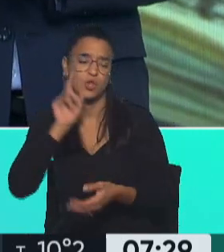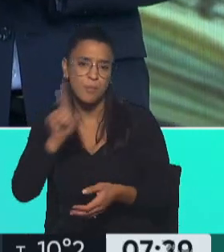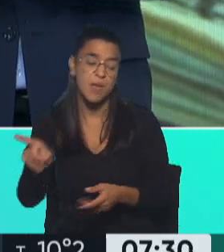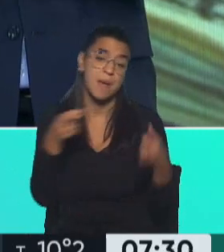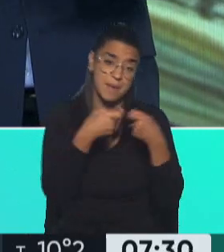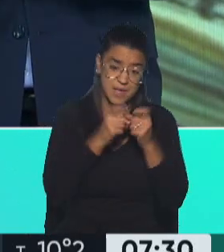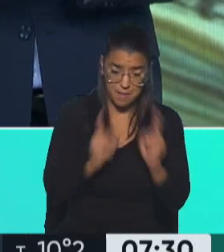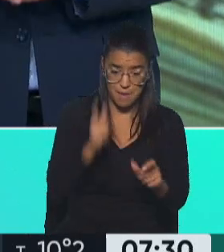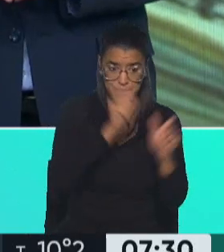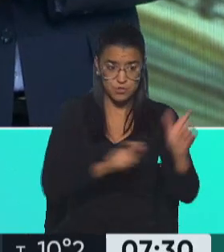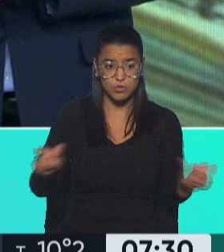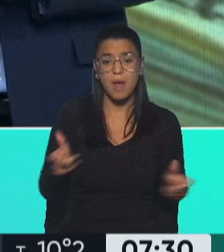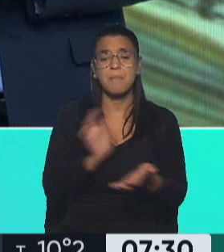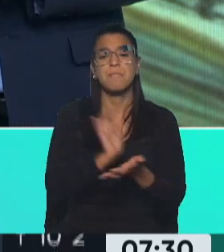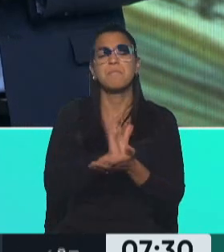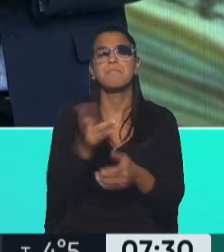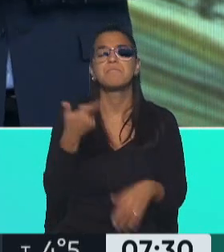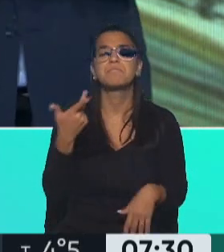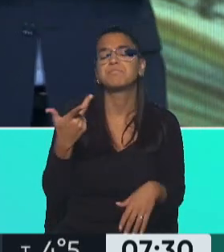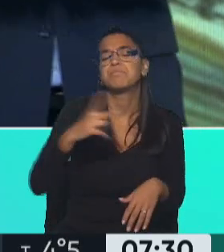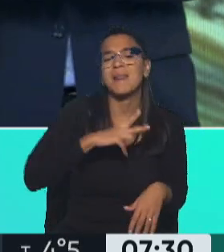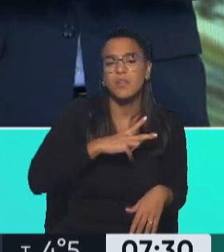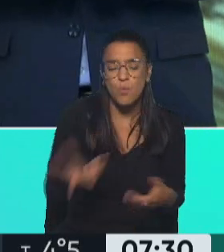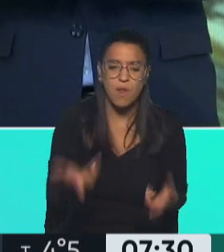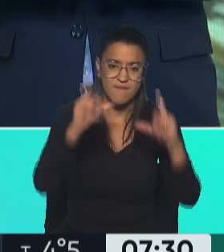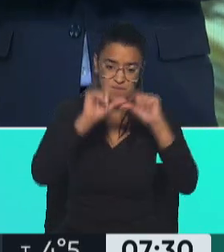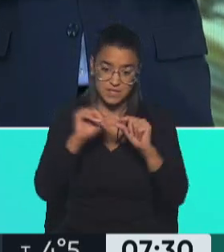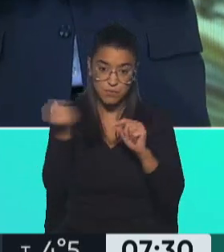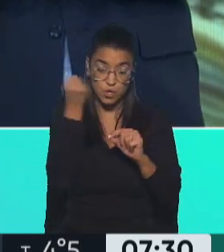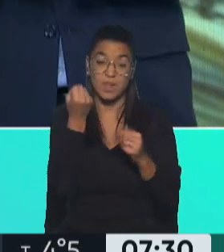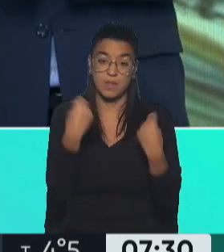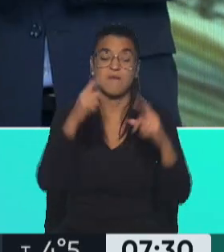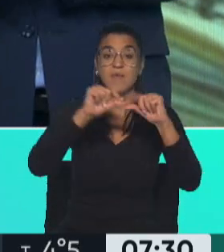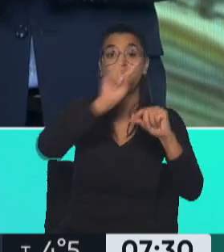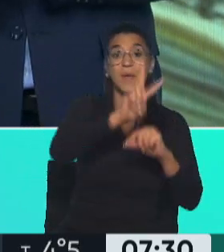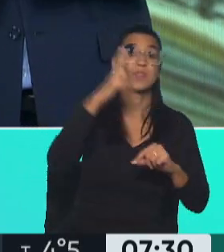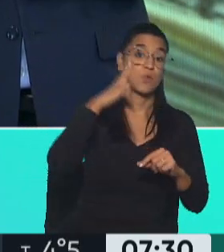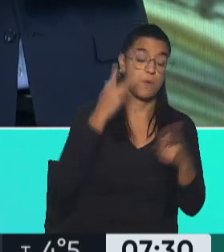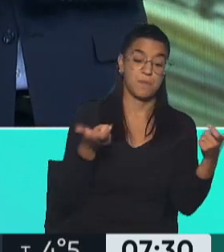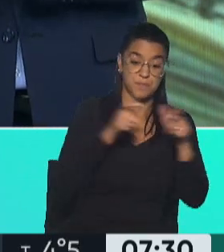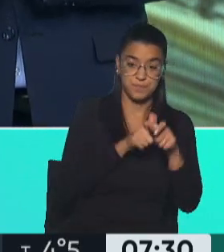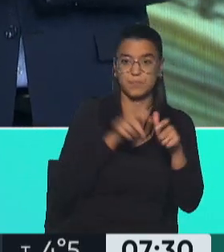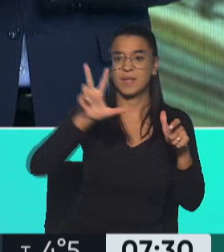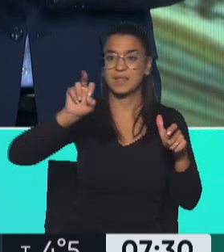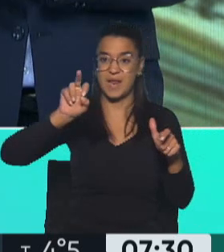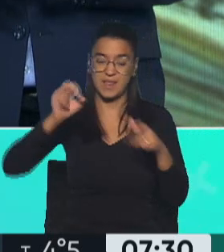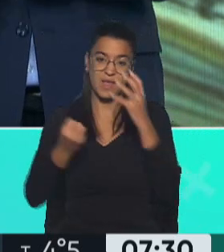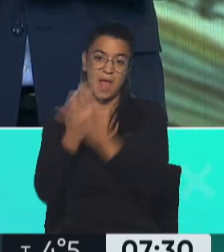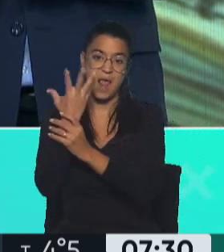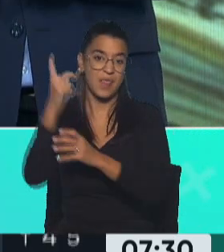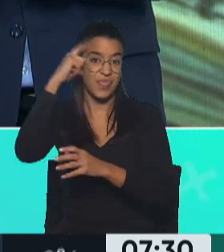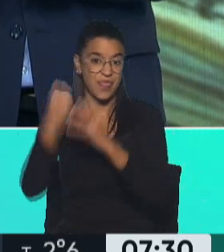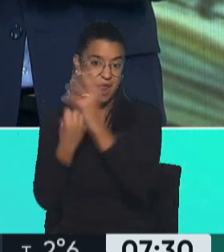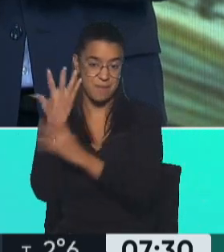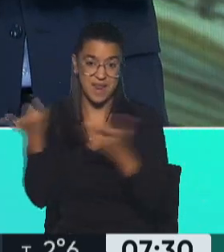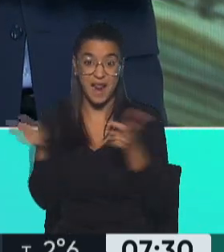particulares. ¿Por qué es importante la fecha? Porque el 29 fueron las reuniones, hubo uno incluso que fue el 30 a las 10 de la mañana,